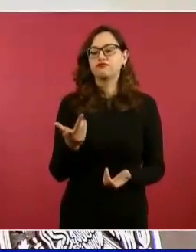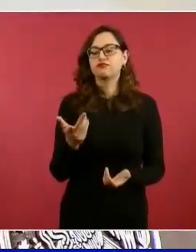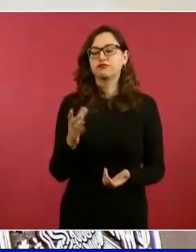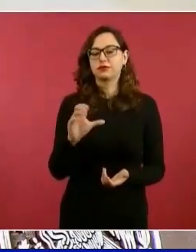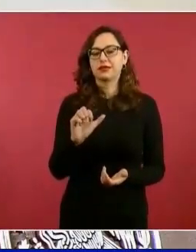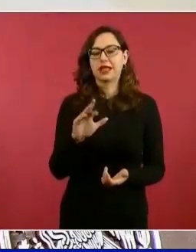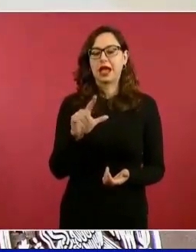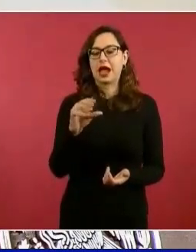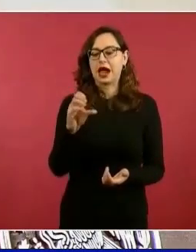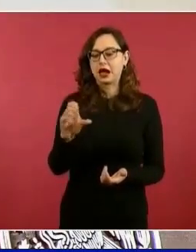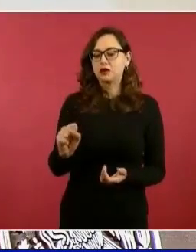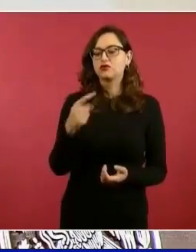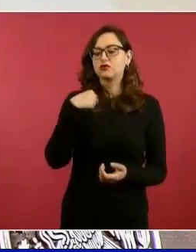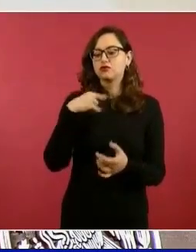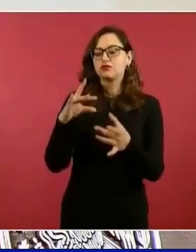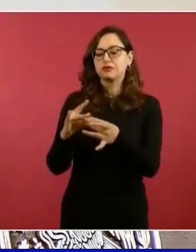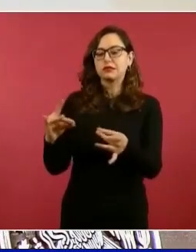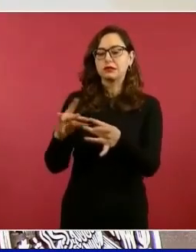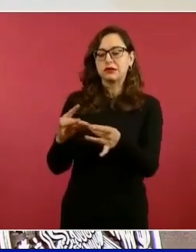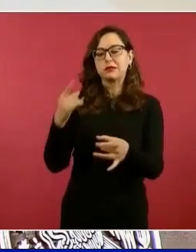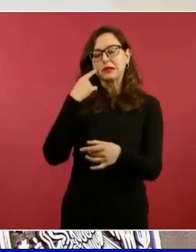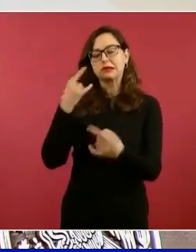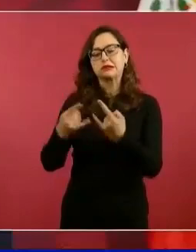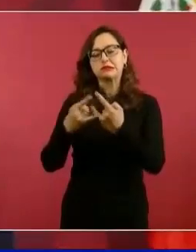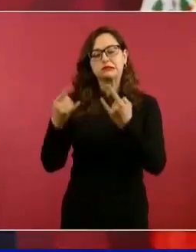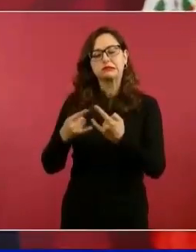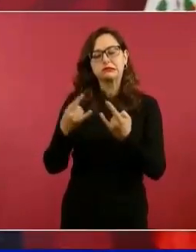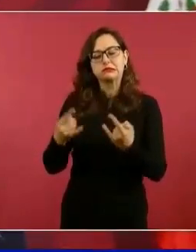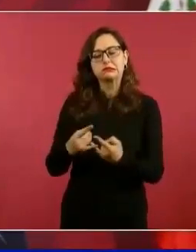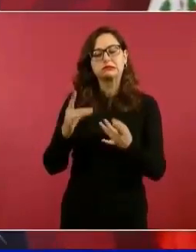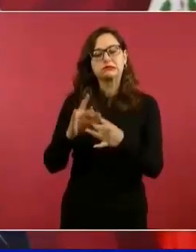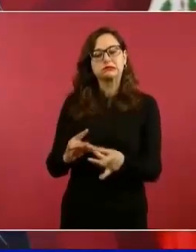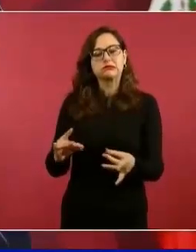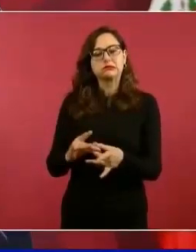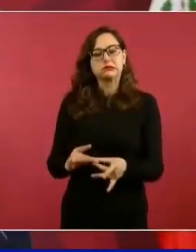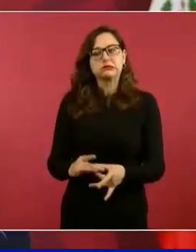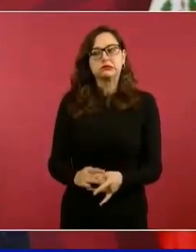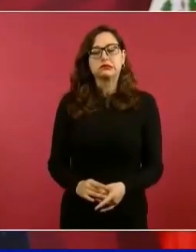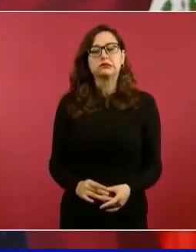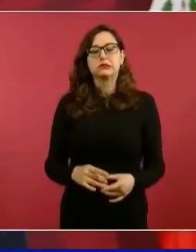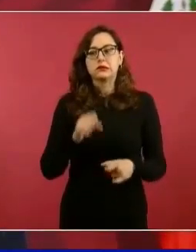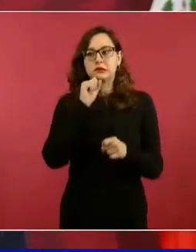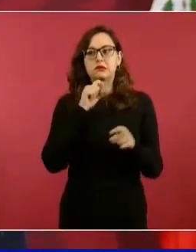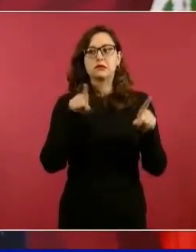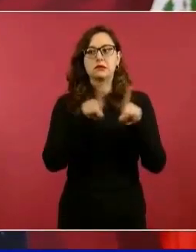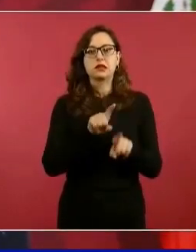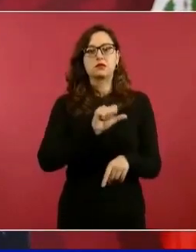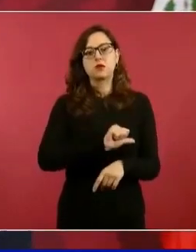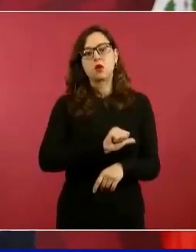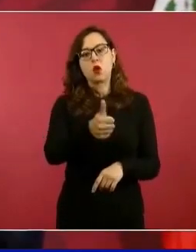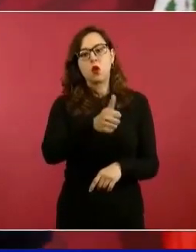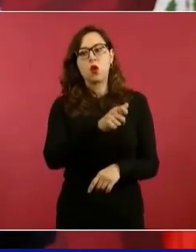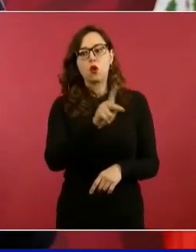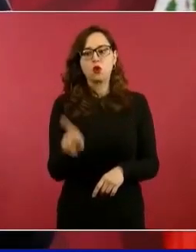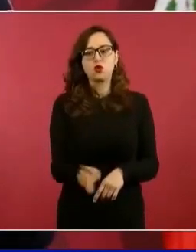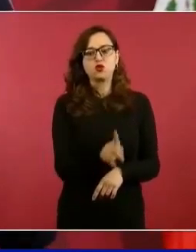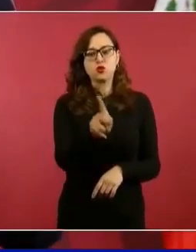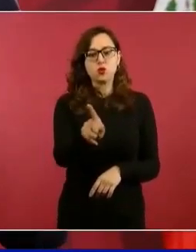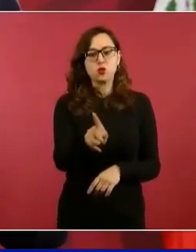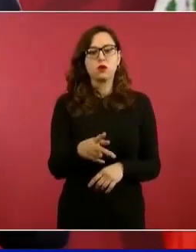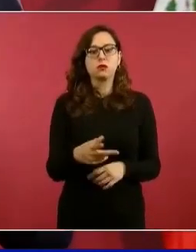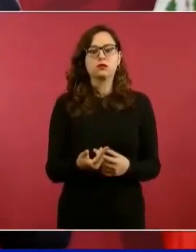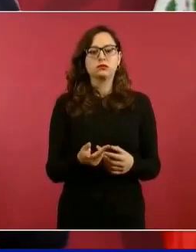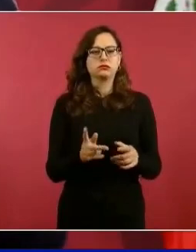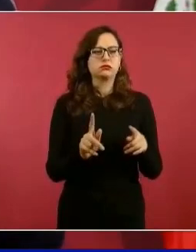eso. Luego llegamos a otro pueblo, no recuerdo ahora su nombre, los límites de